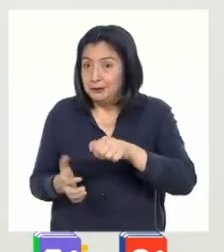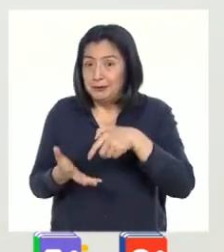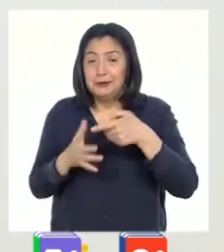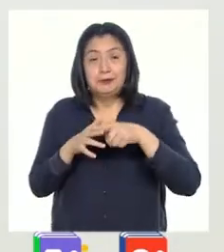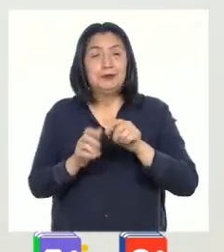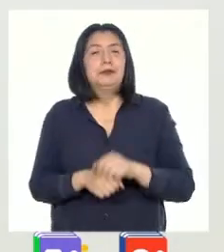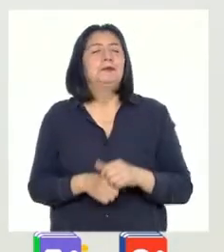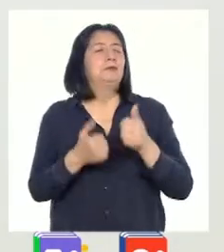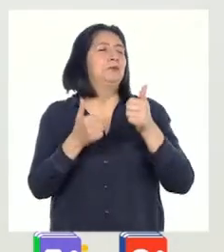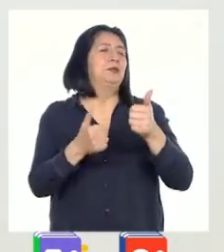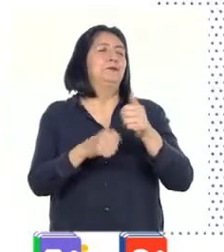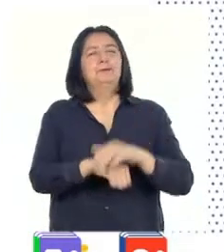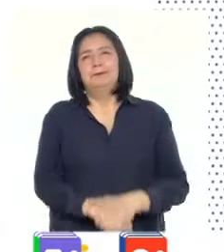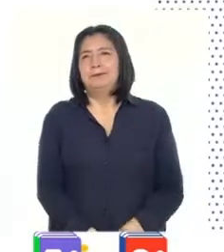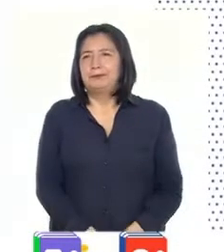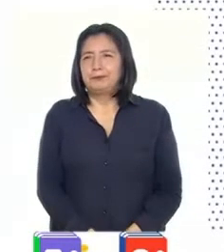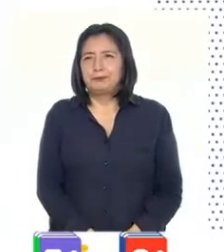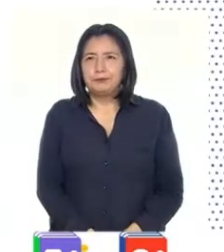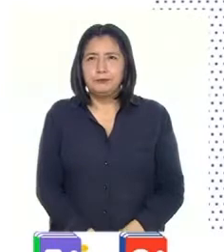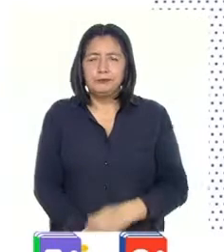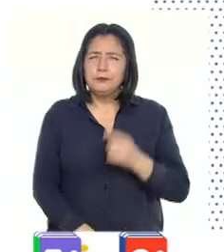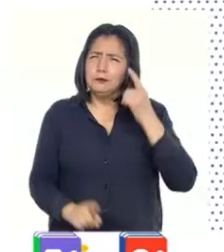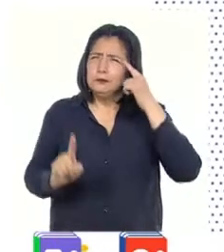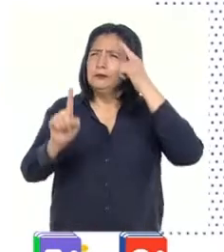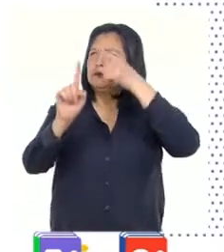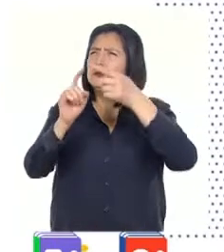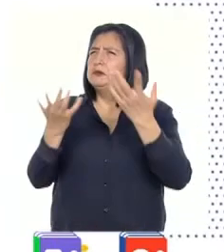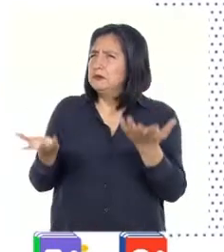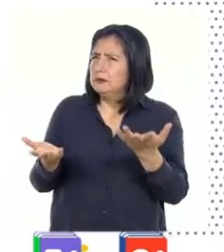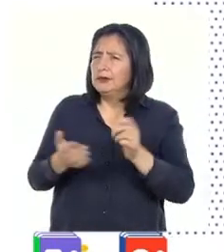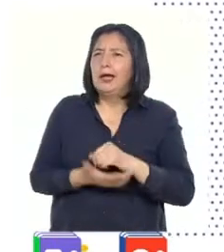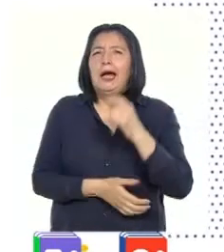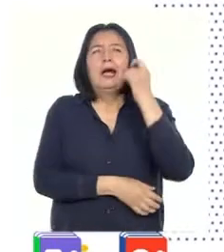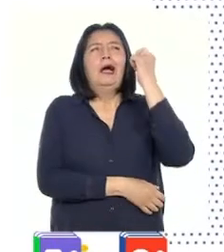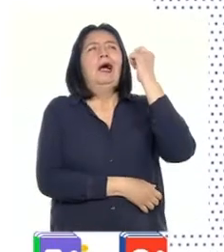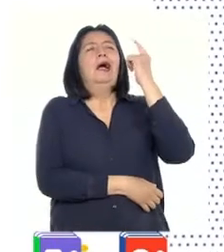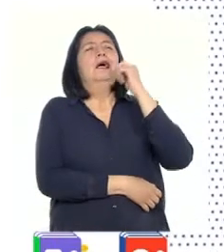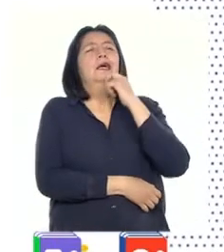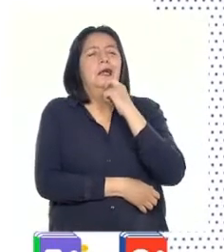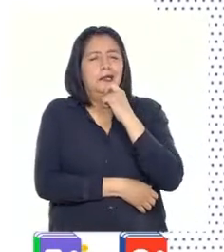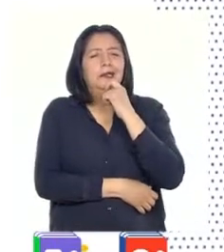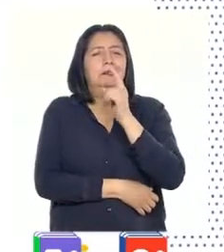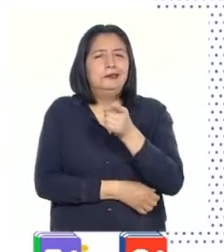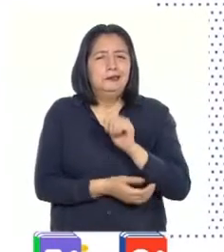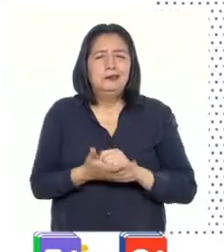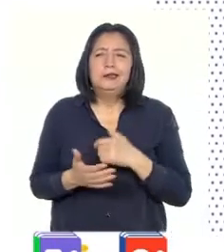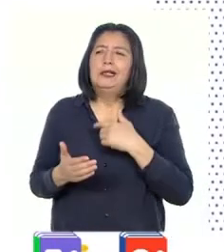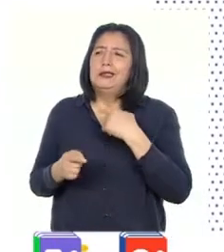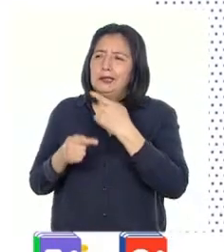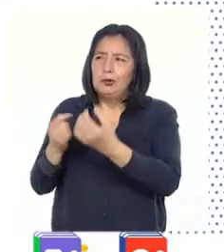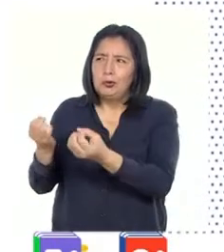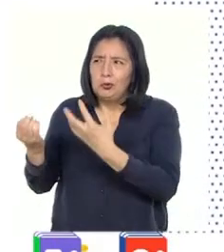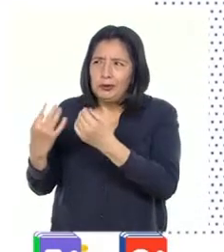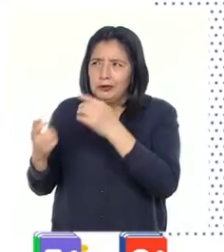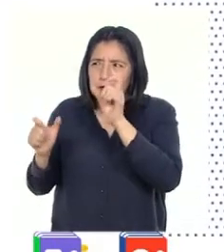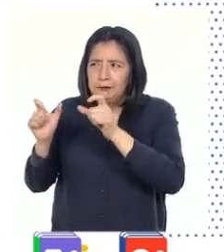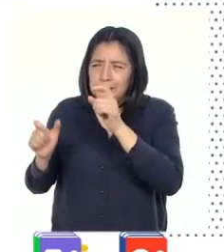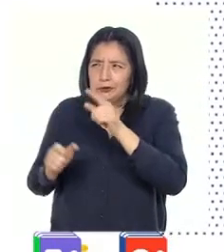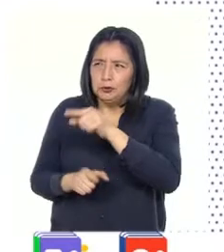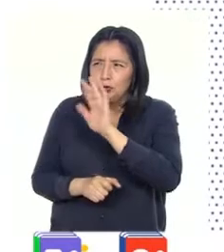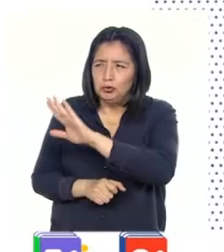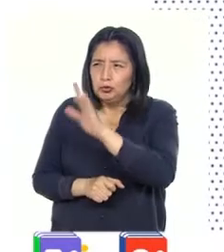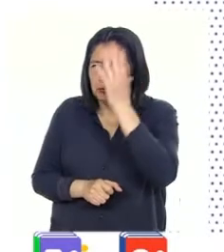empezar? ¡Genial! Nuestro propósito de hoy es comprender e interpretar a través de testimonios las